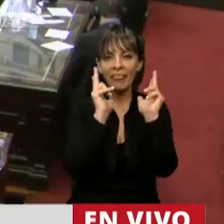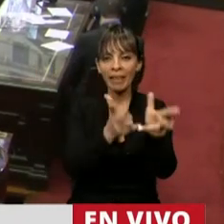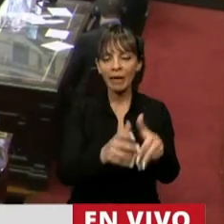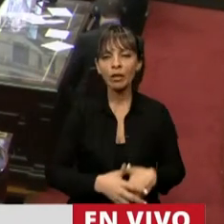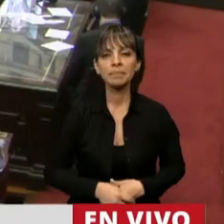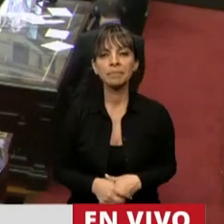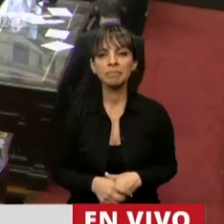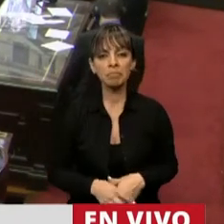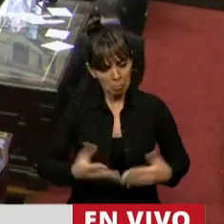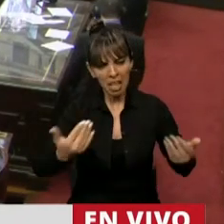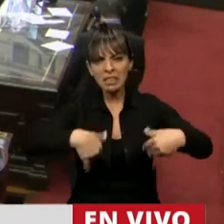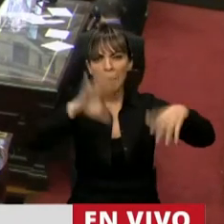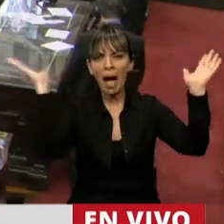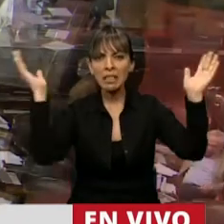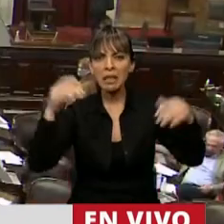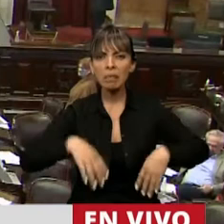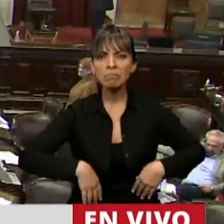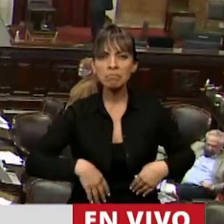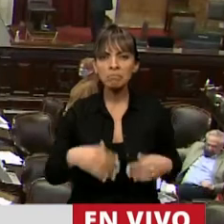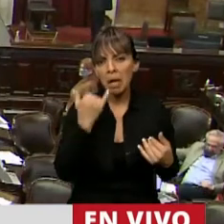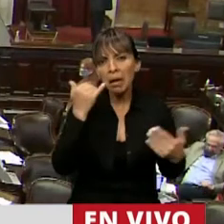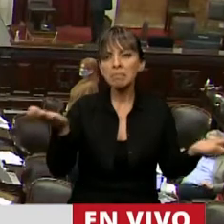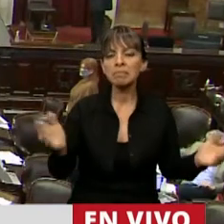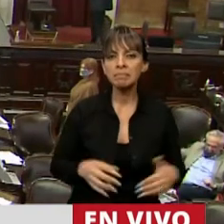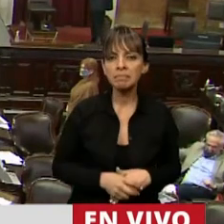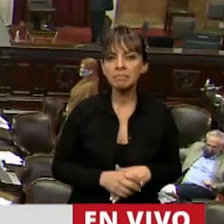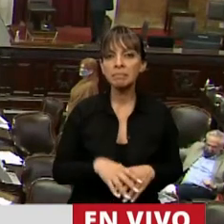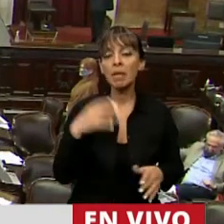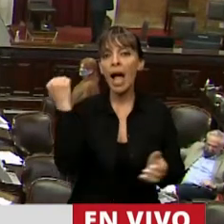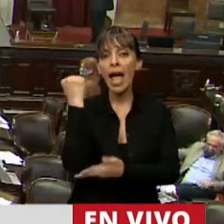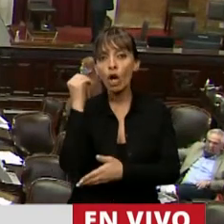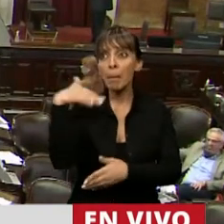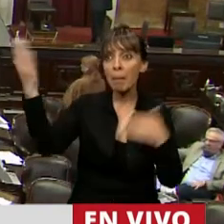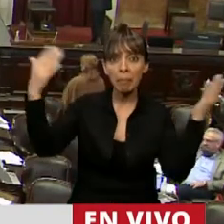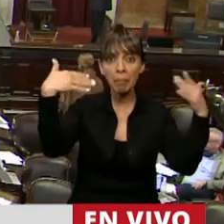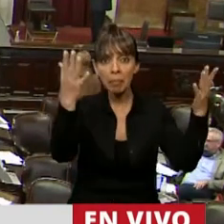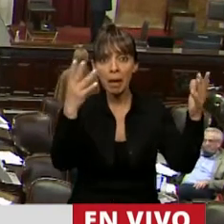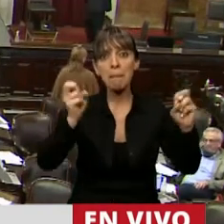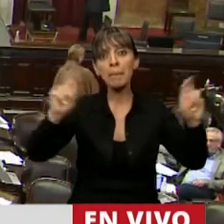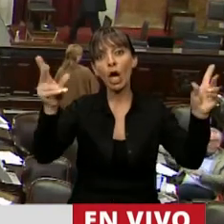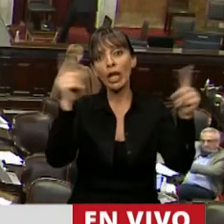que se vayan. Total, las economías vecinas están peores que la nuestra.